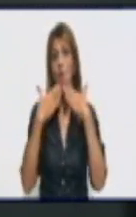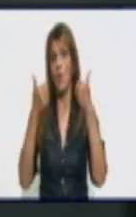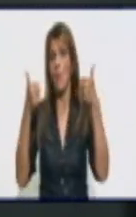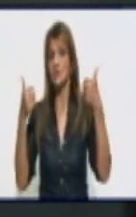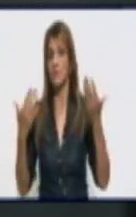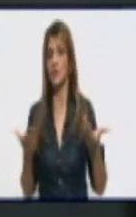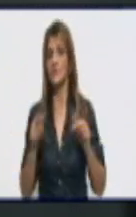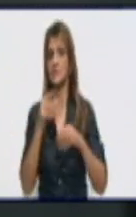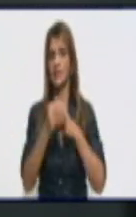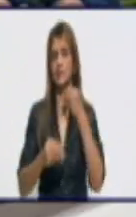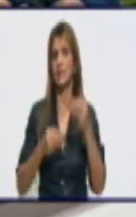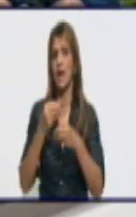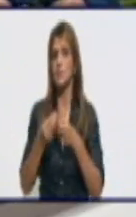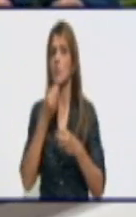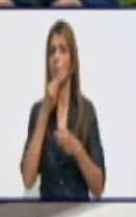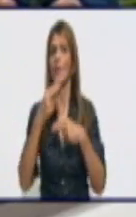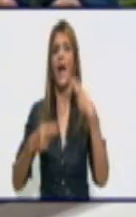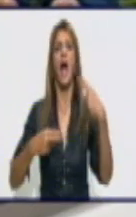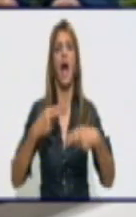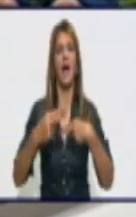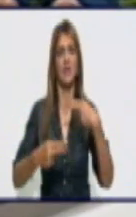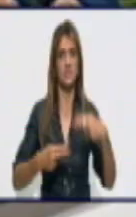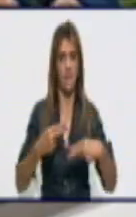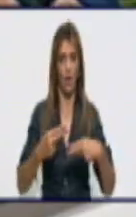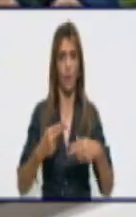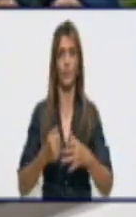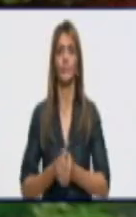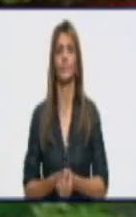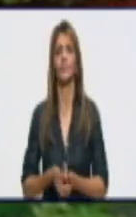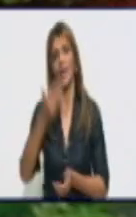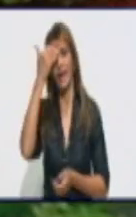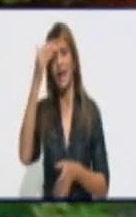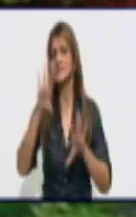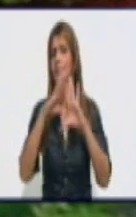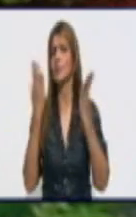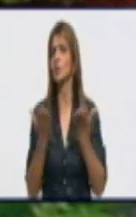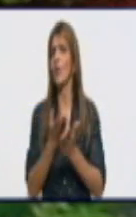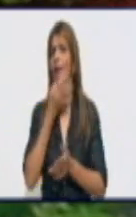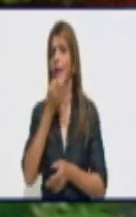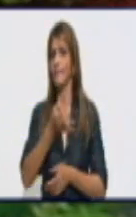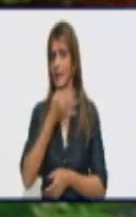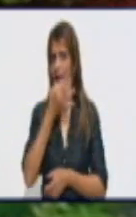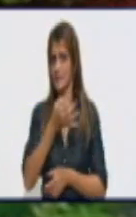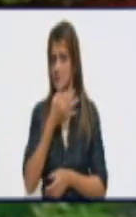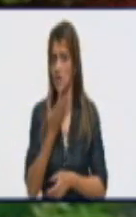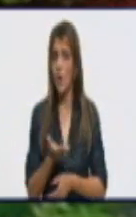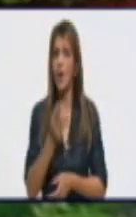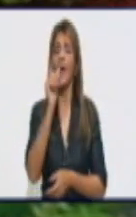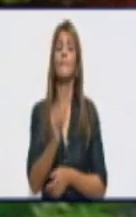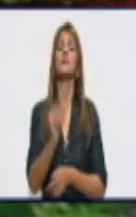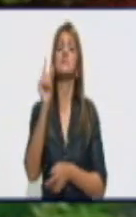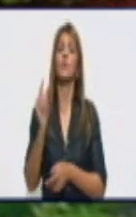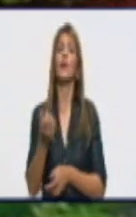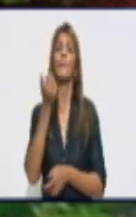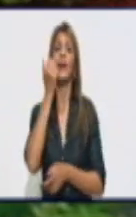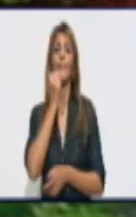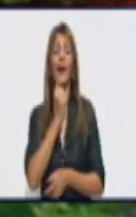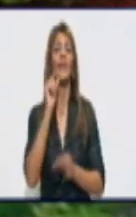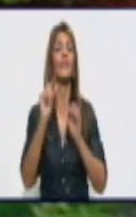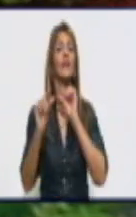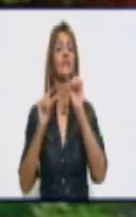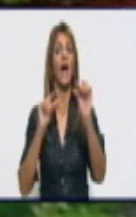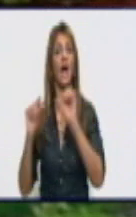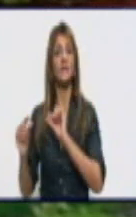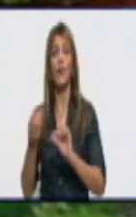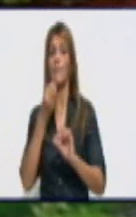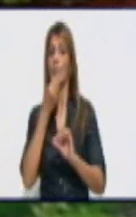acceder a él. Gracias, Marina, por toda esta explicación. Las personas para mayor información, para más detalles, pueden utilizar la